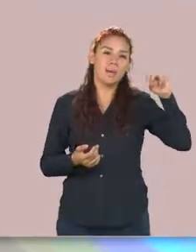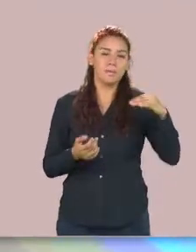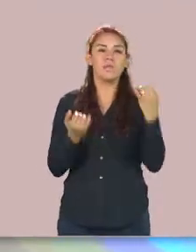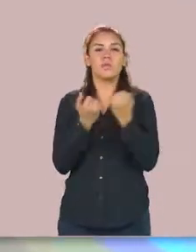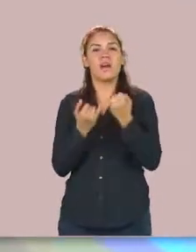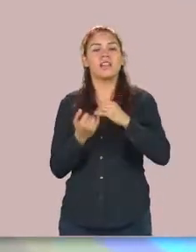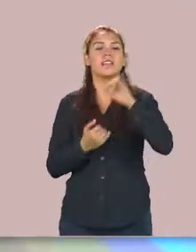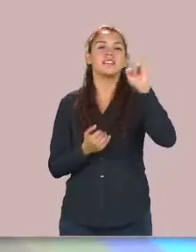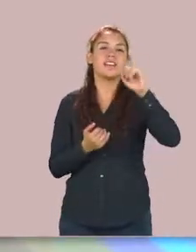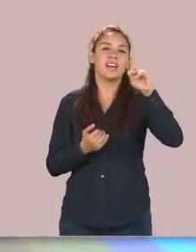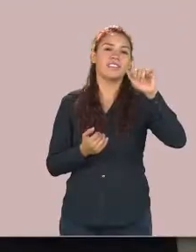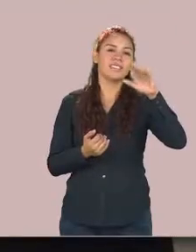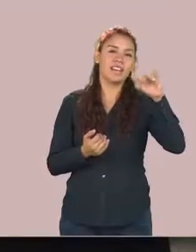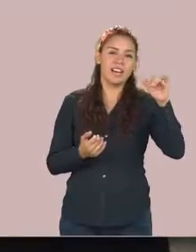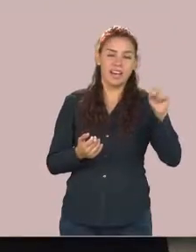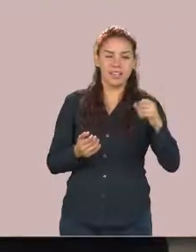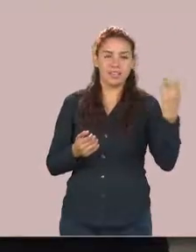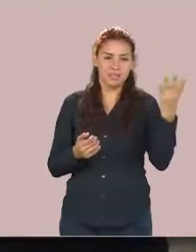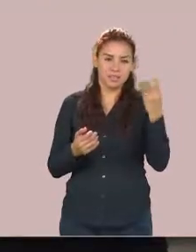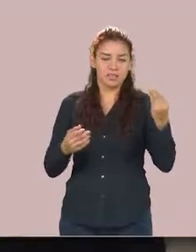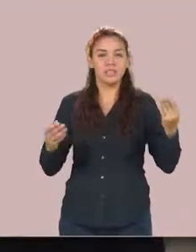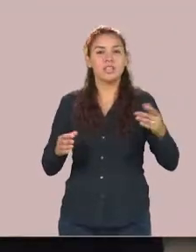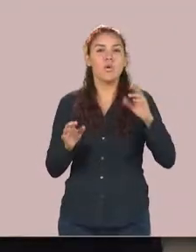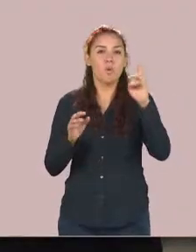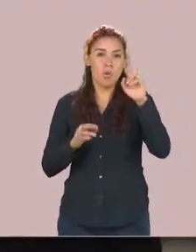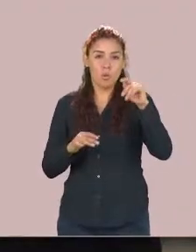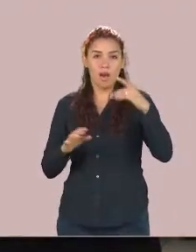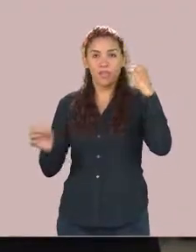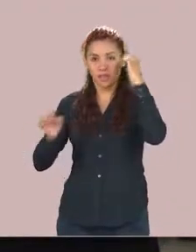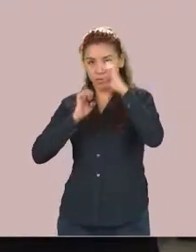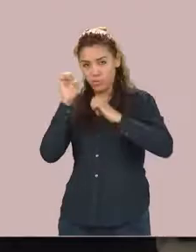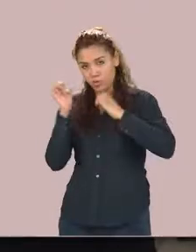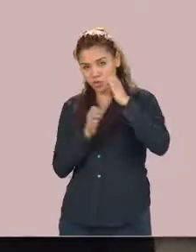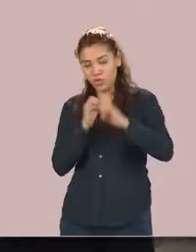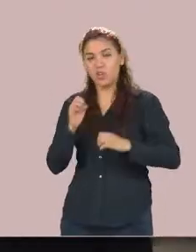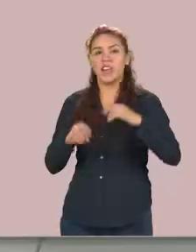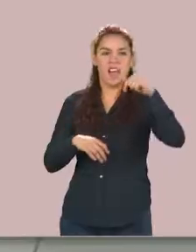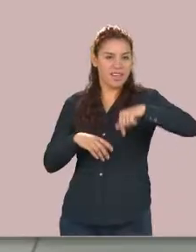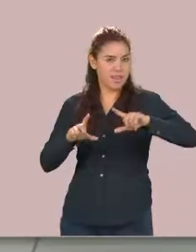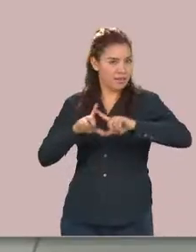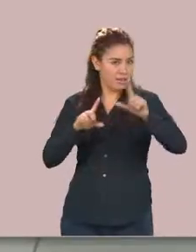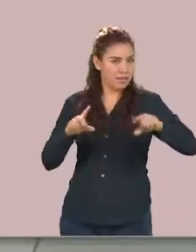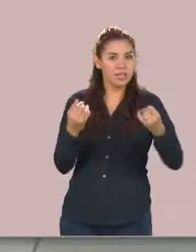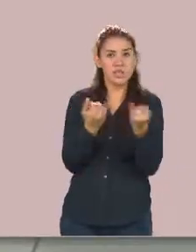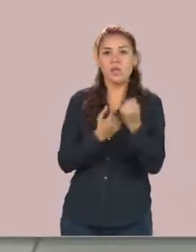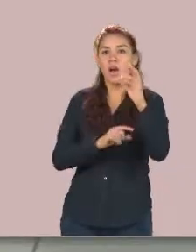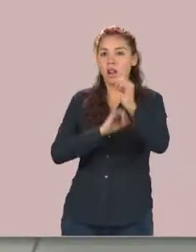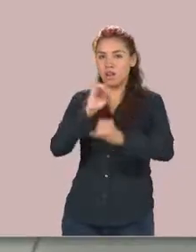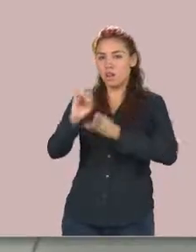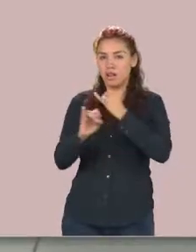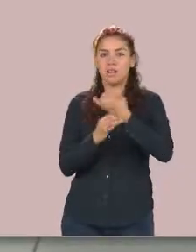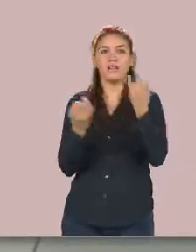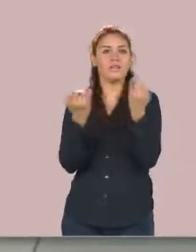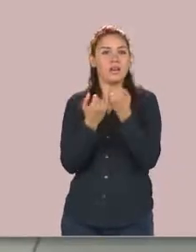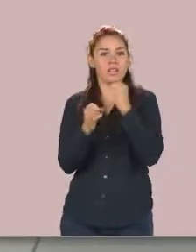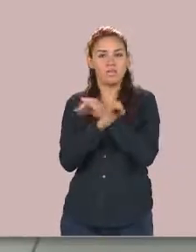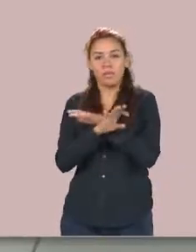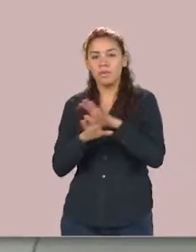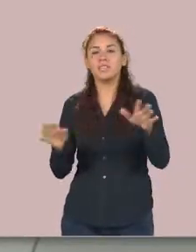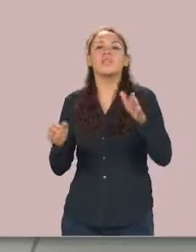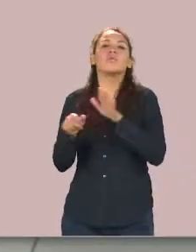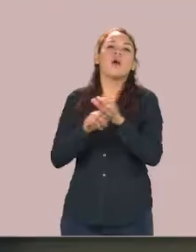Y la UAT ha participado en ponencias, seminarios nacionales e internacionales, además de contar con publicaciones de artículos sobre el tema.